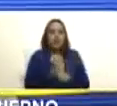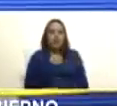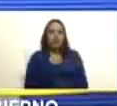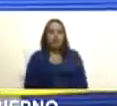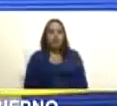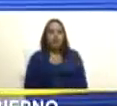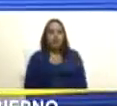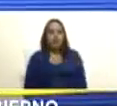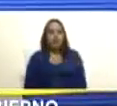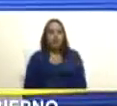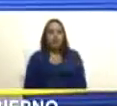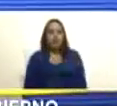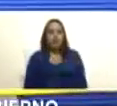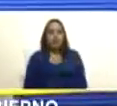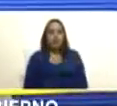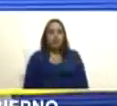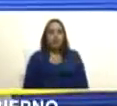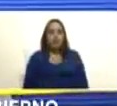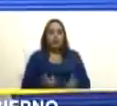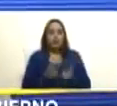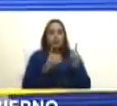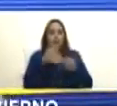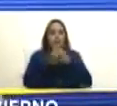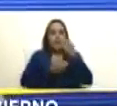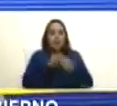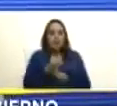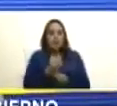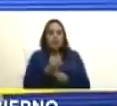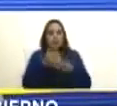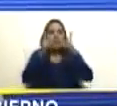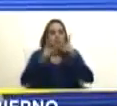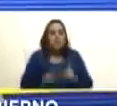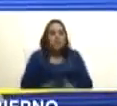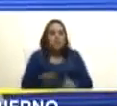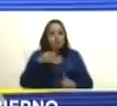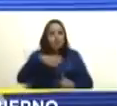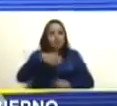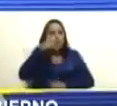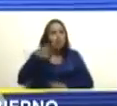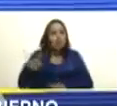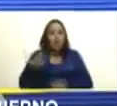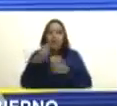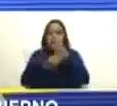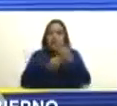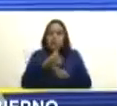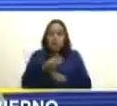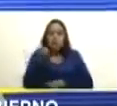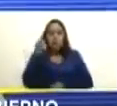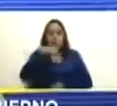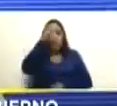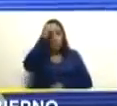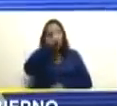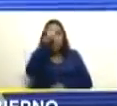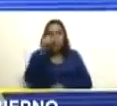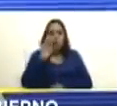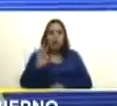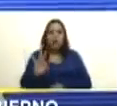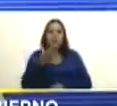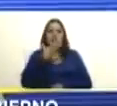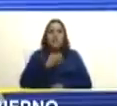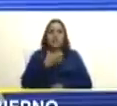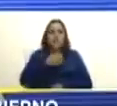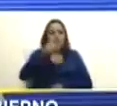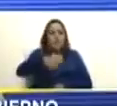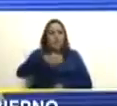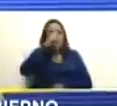que lleve adelante la ejecución de la decisión que nuestro pueblo tomó el domingo 3 de diciembre de